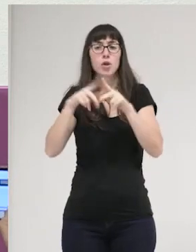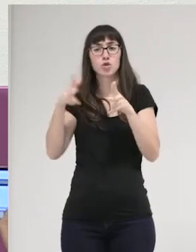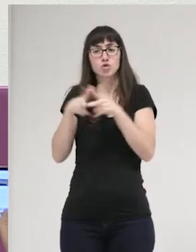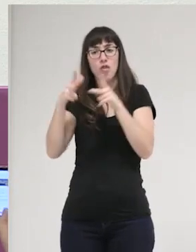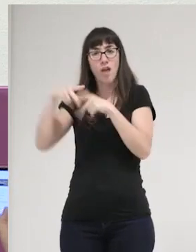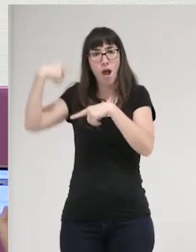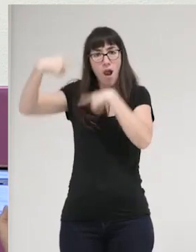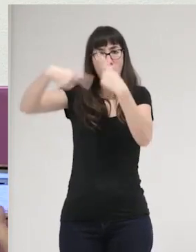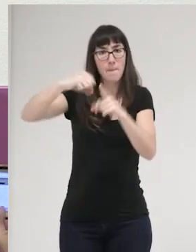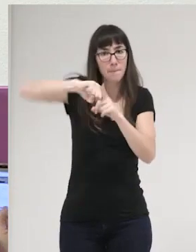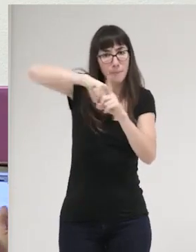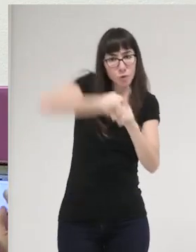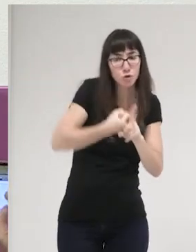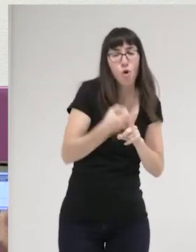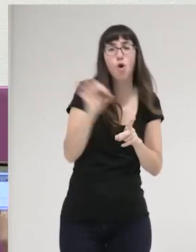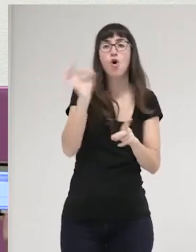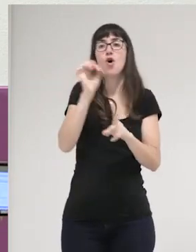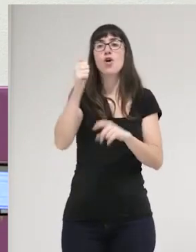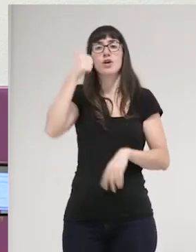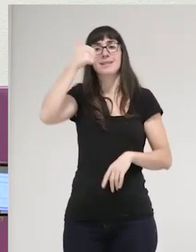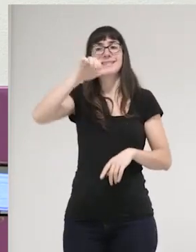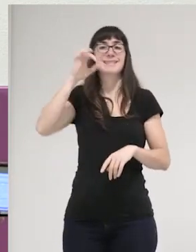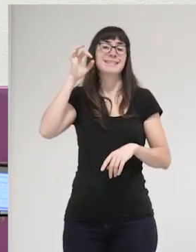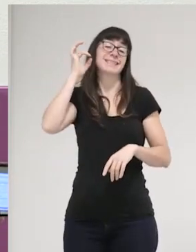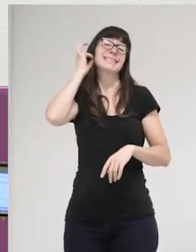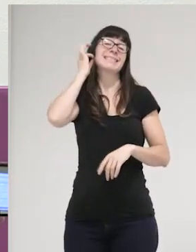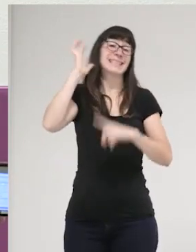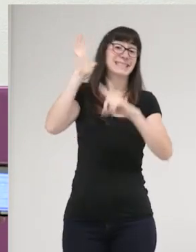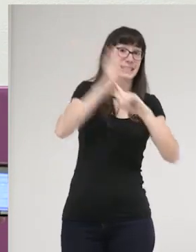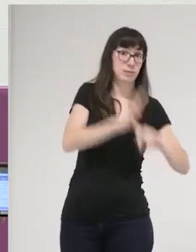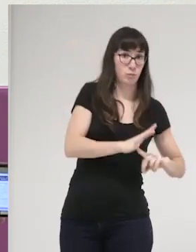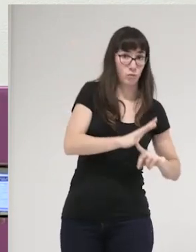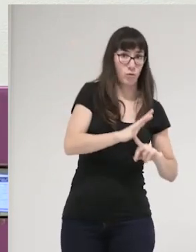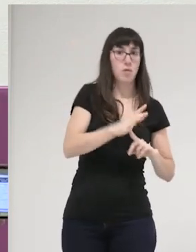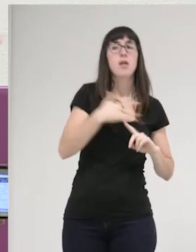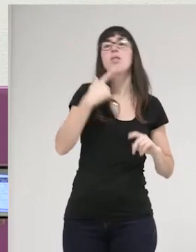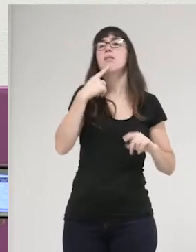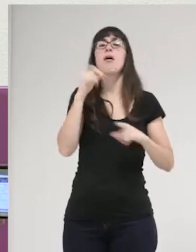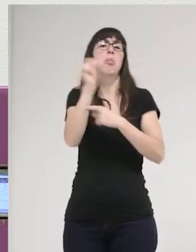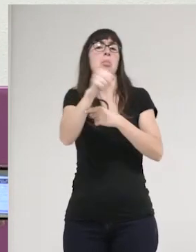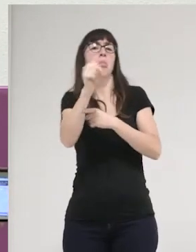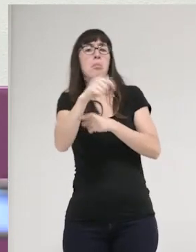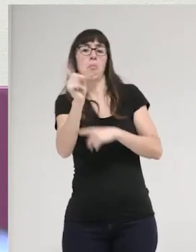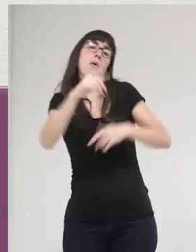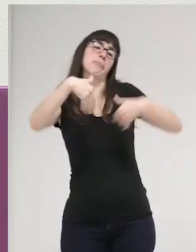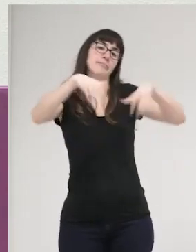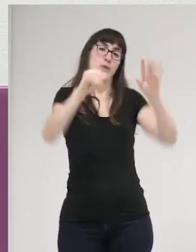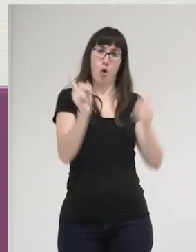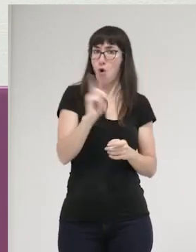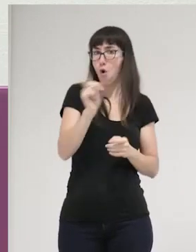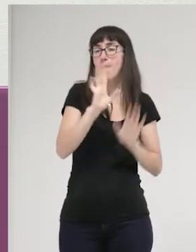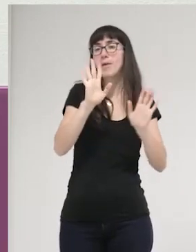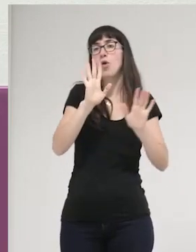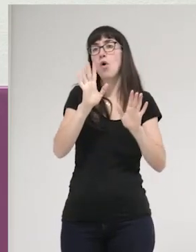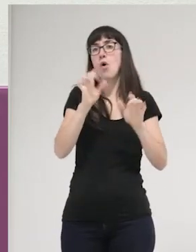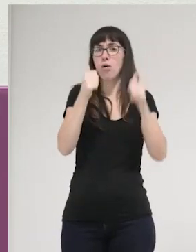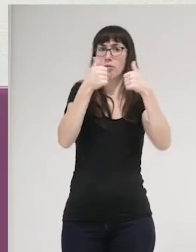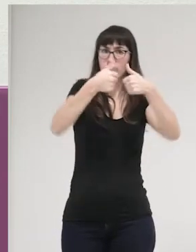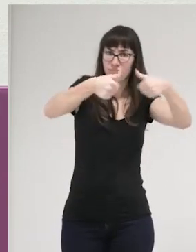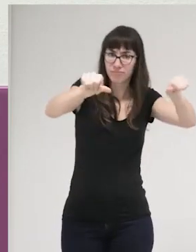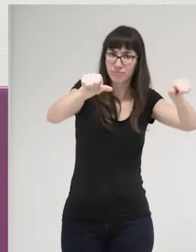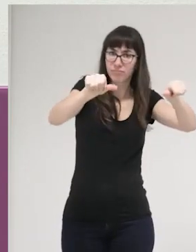del sexismo, que no quiere decir que no se tenga que abordar, se tiene que abordar, pero eso no quiere decir que, a lo mejor, tengamos por qué conceptualizarlo como violencia.